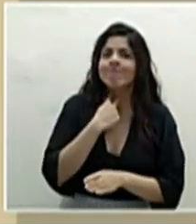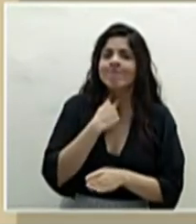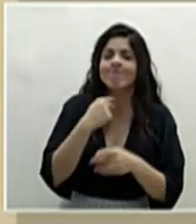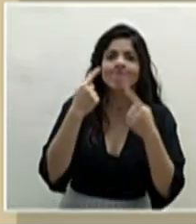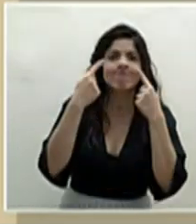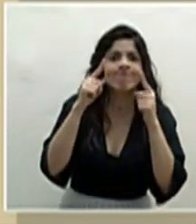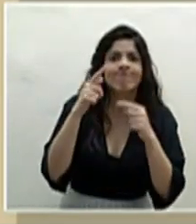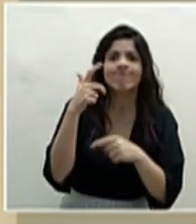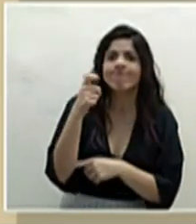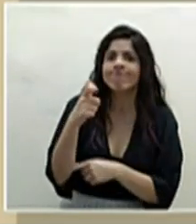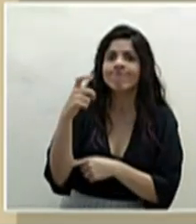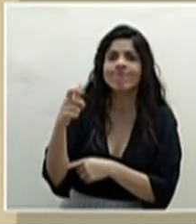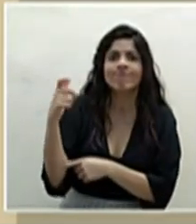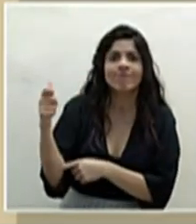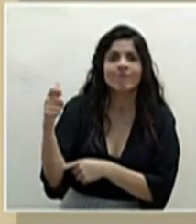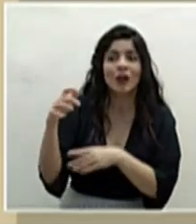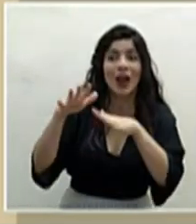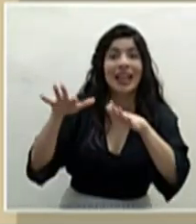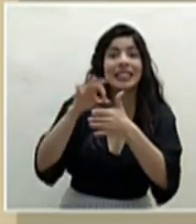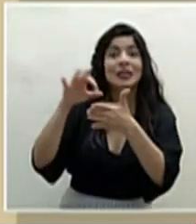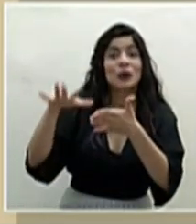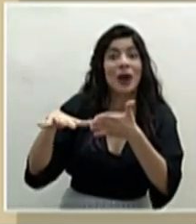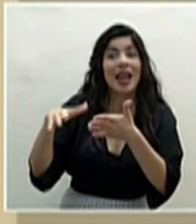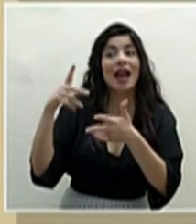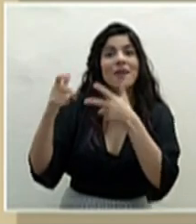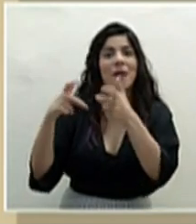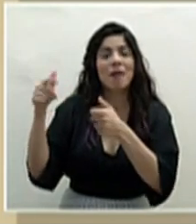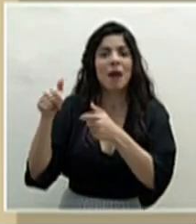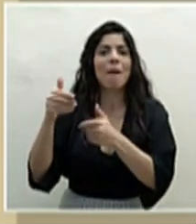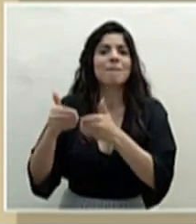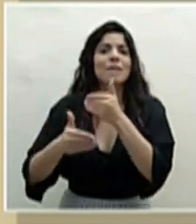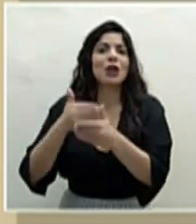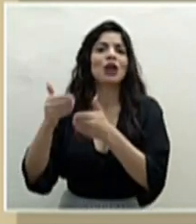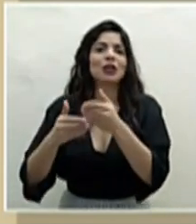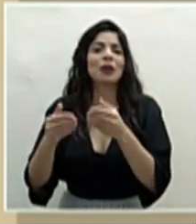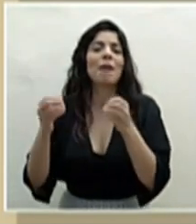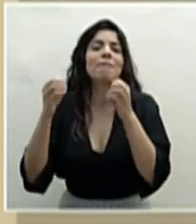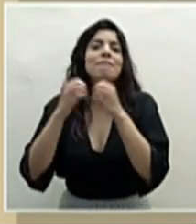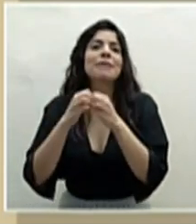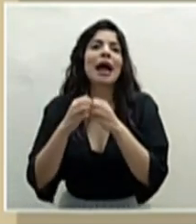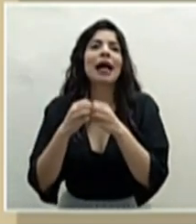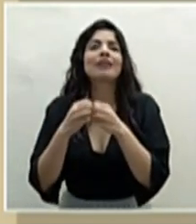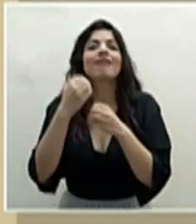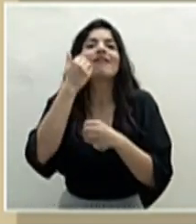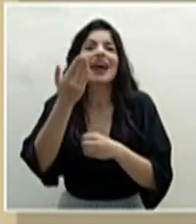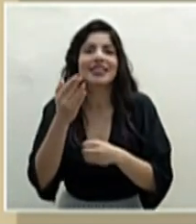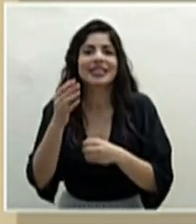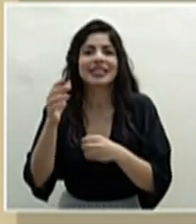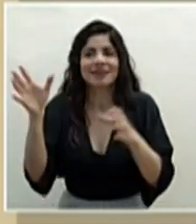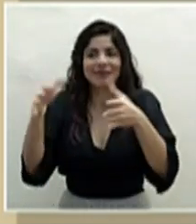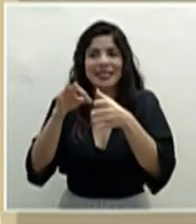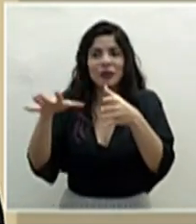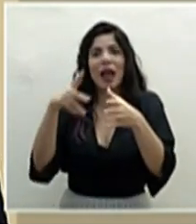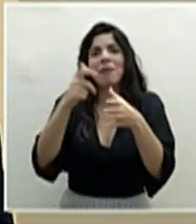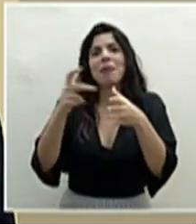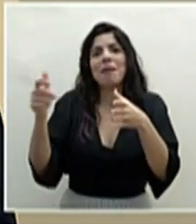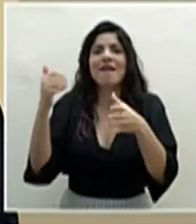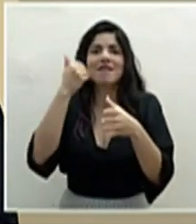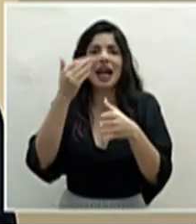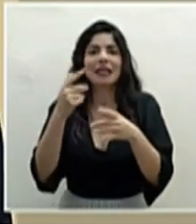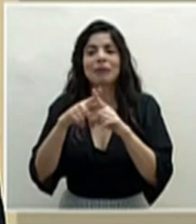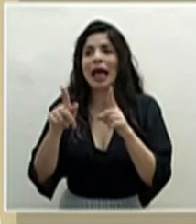vacunar en un contexto escolar que logísticamente es más fácil. Entonces,